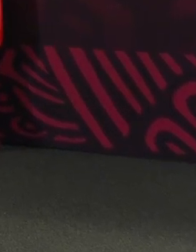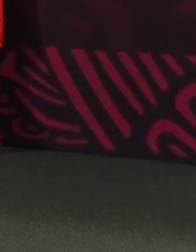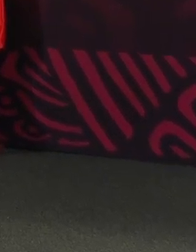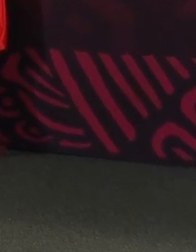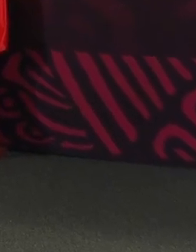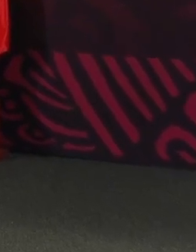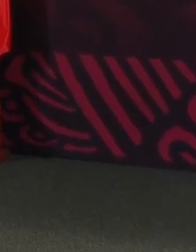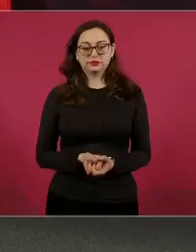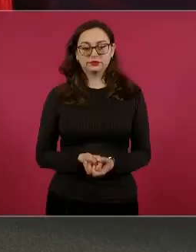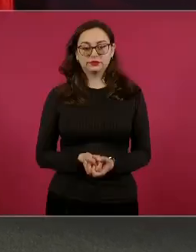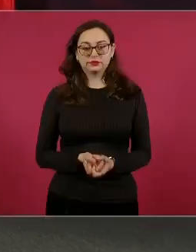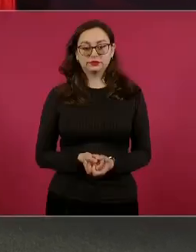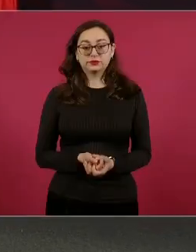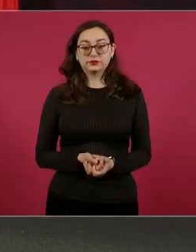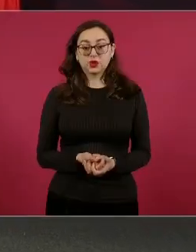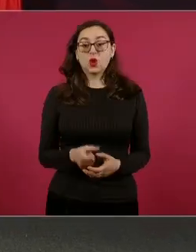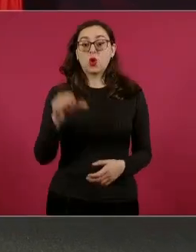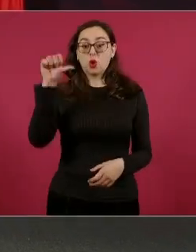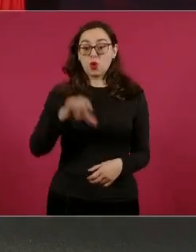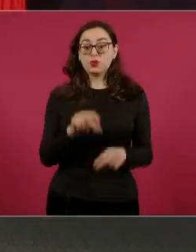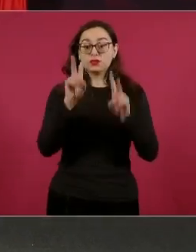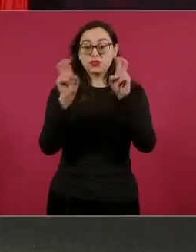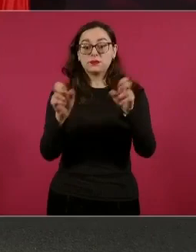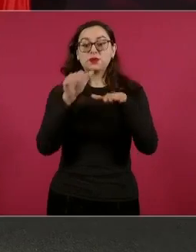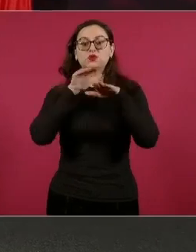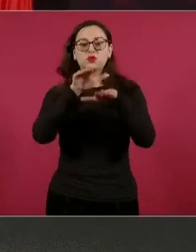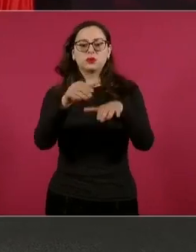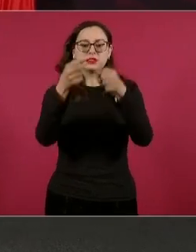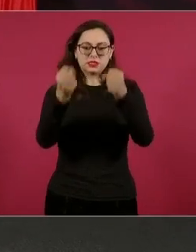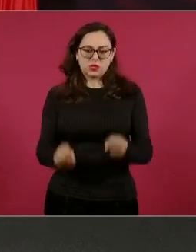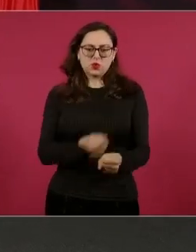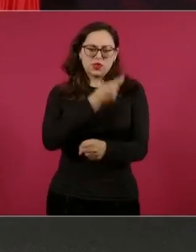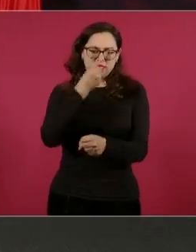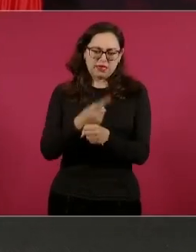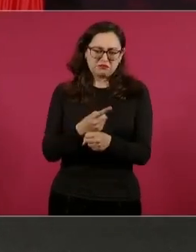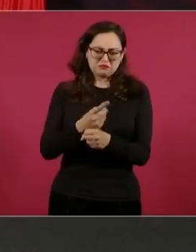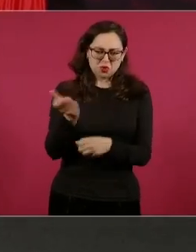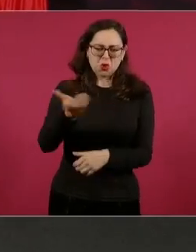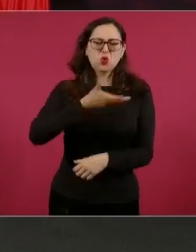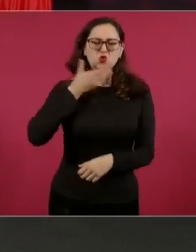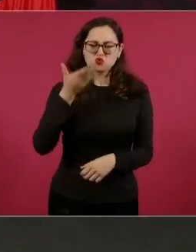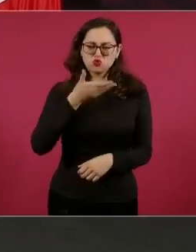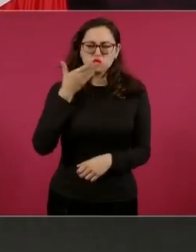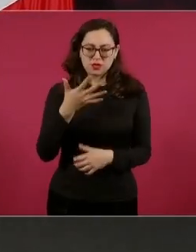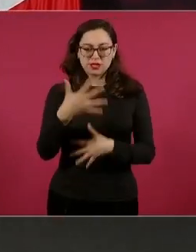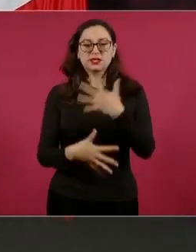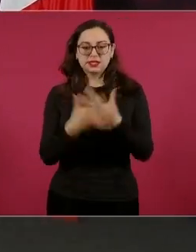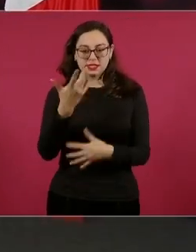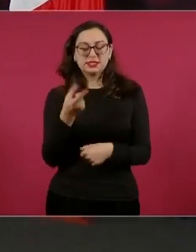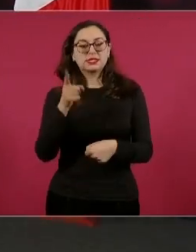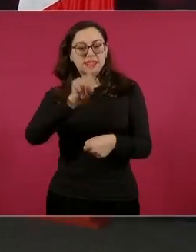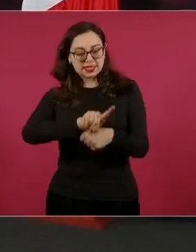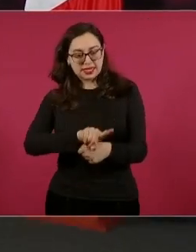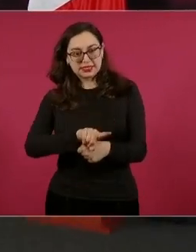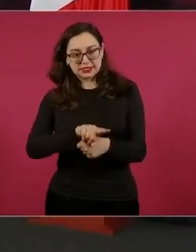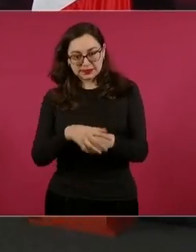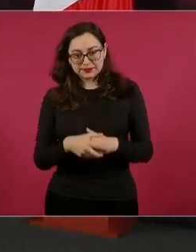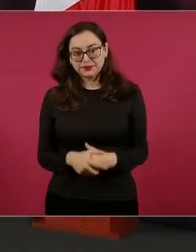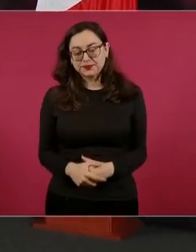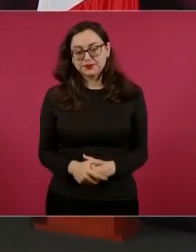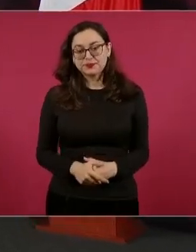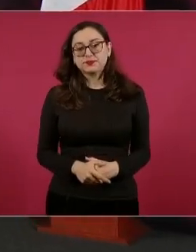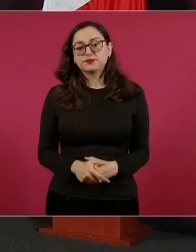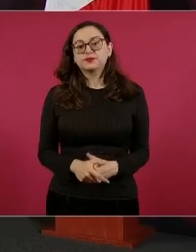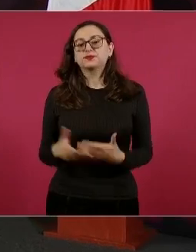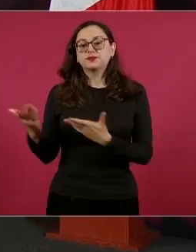cada 15 días, nos van a informar los integrantes del Gabinete de